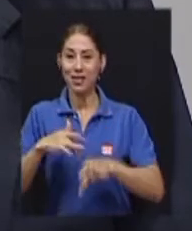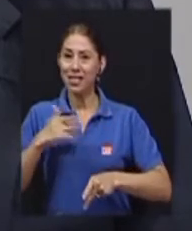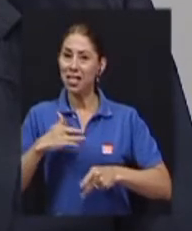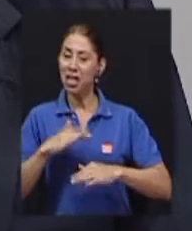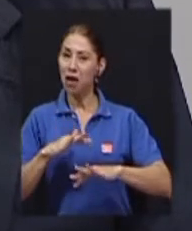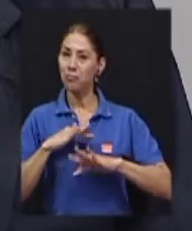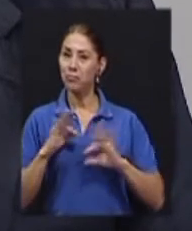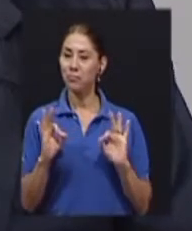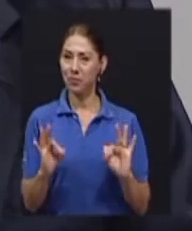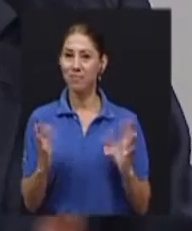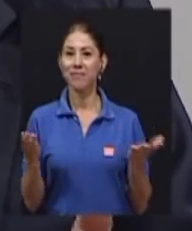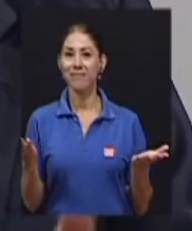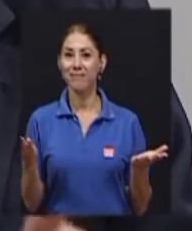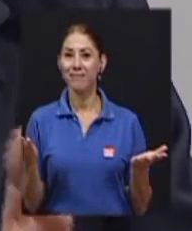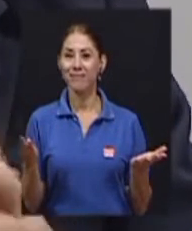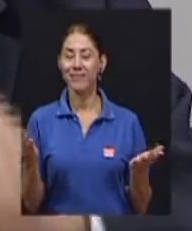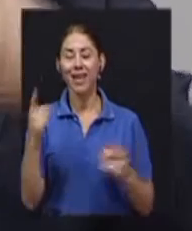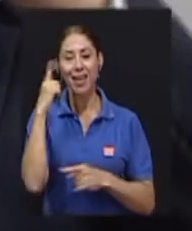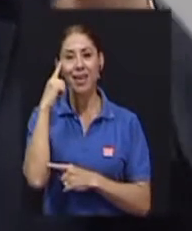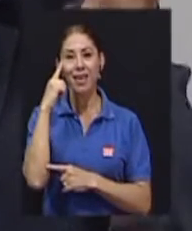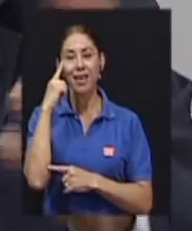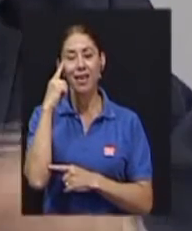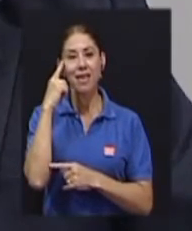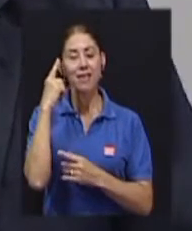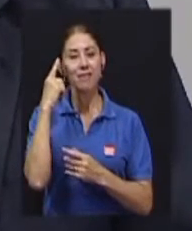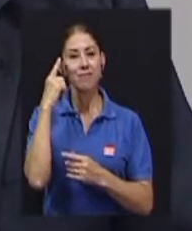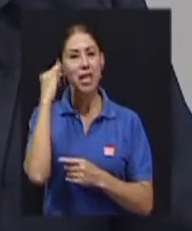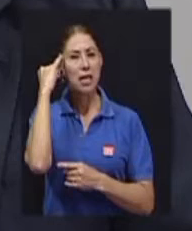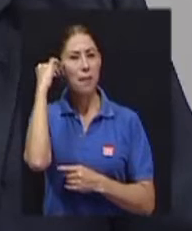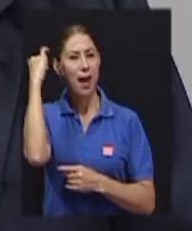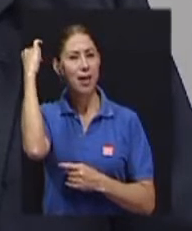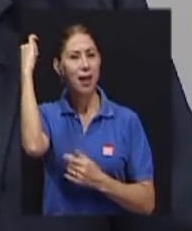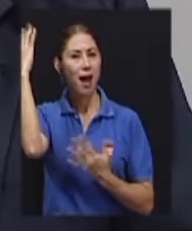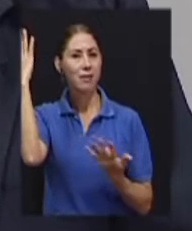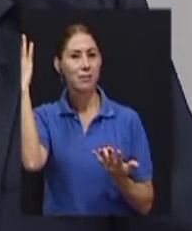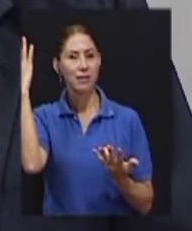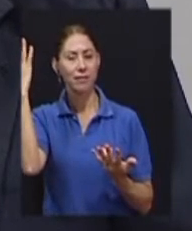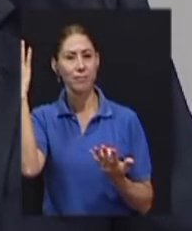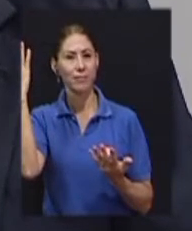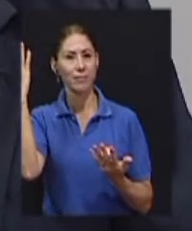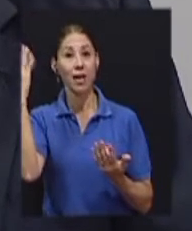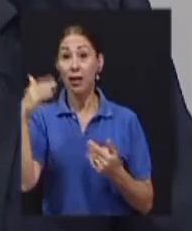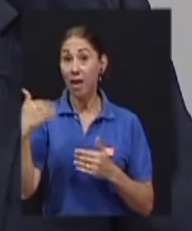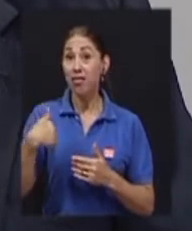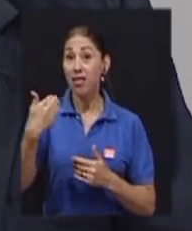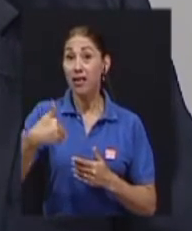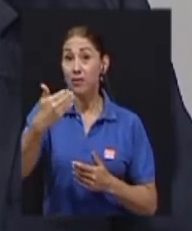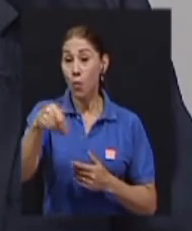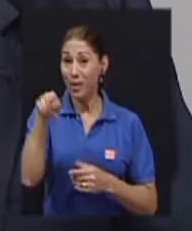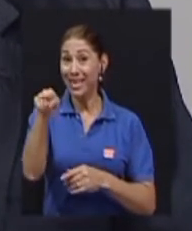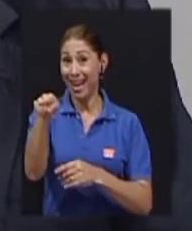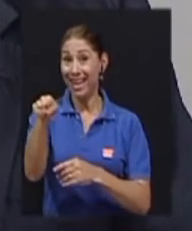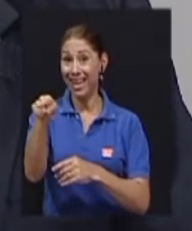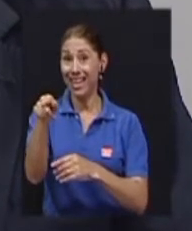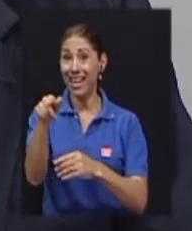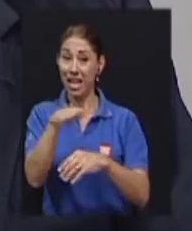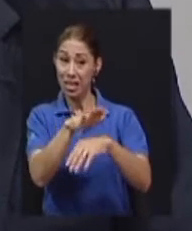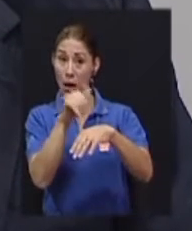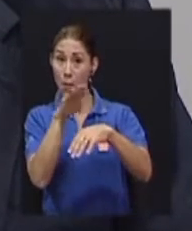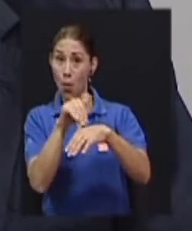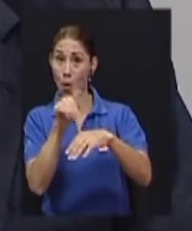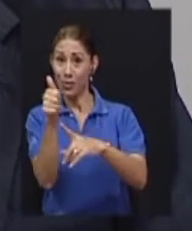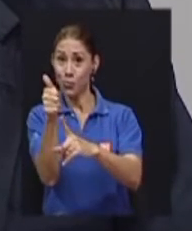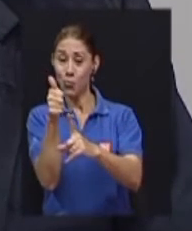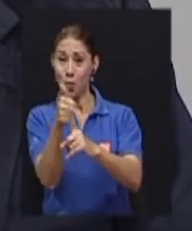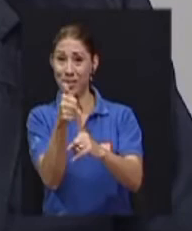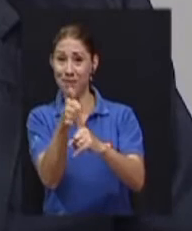a gusto. Imaginarse que después hasta hizo venir a su misma mamá, mamá Margarita